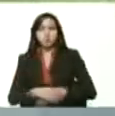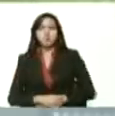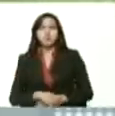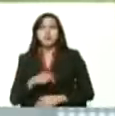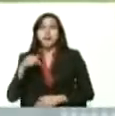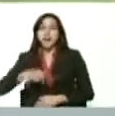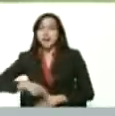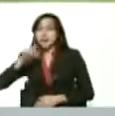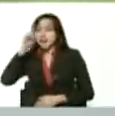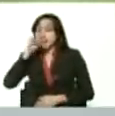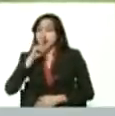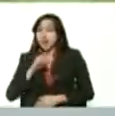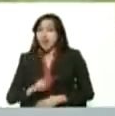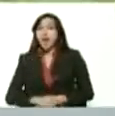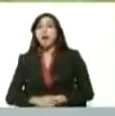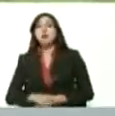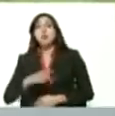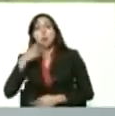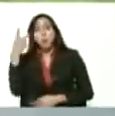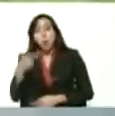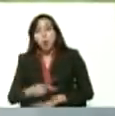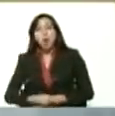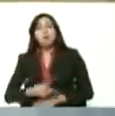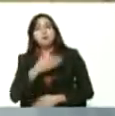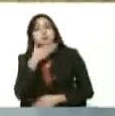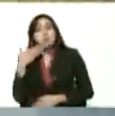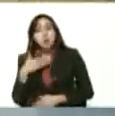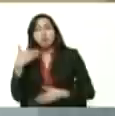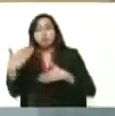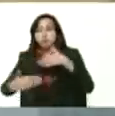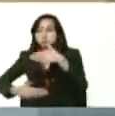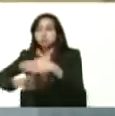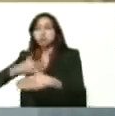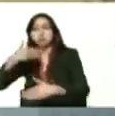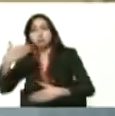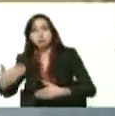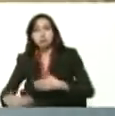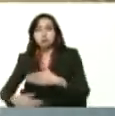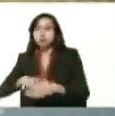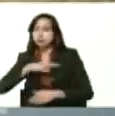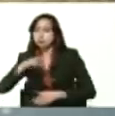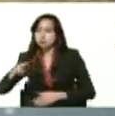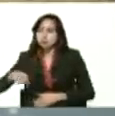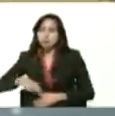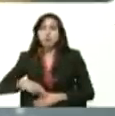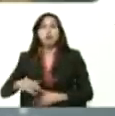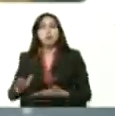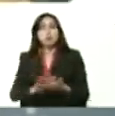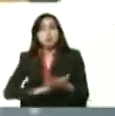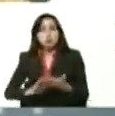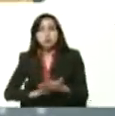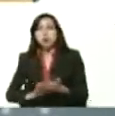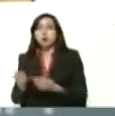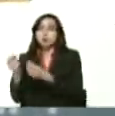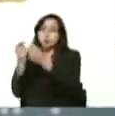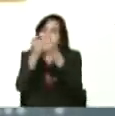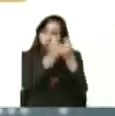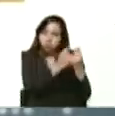año con la estabilidad política que vamos consolidando vamos impactando la recuperación económica